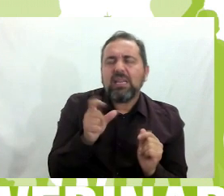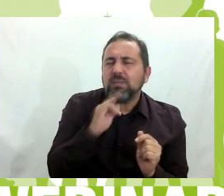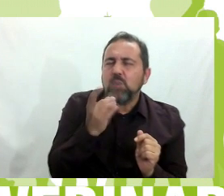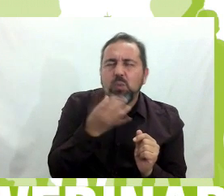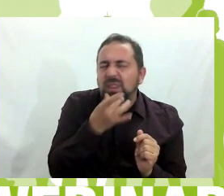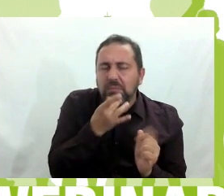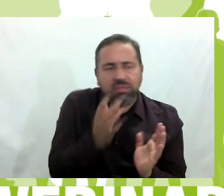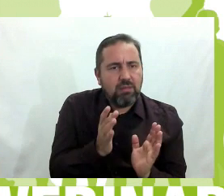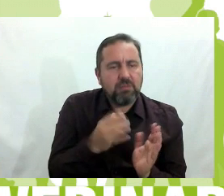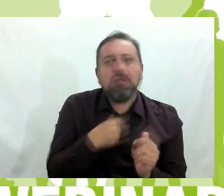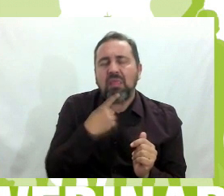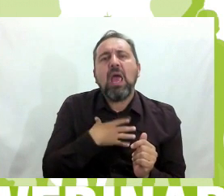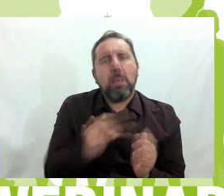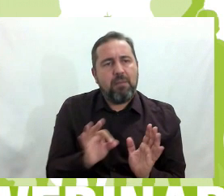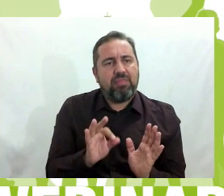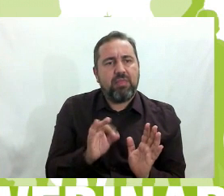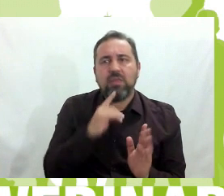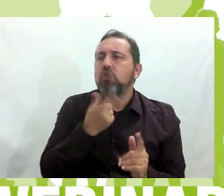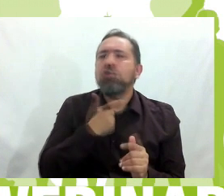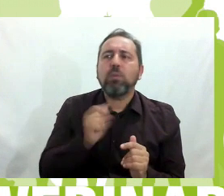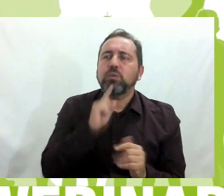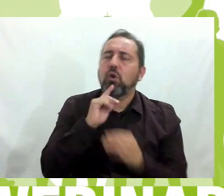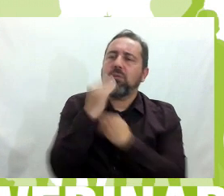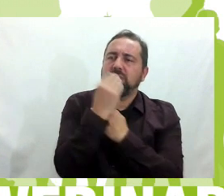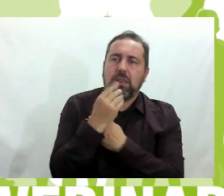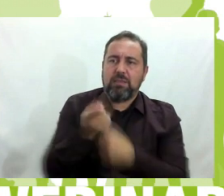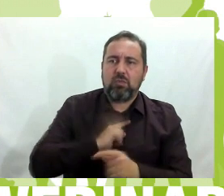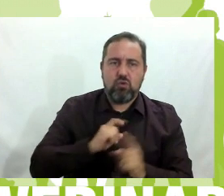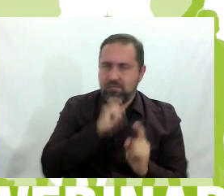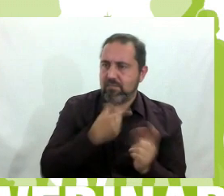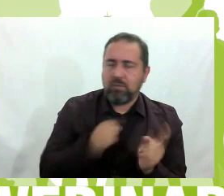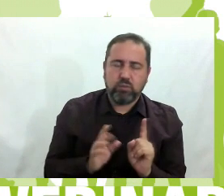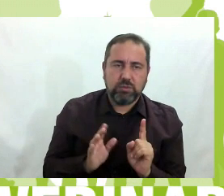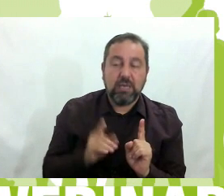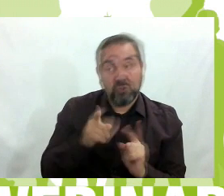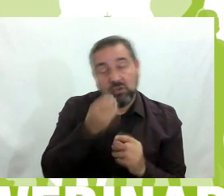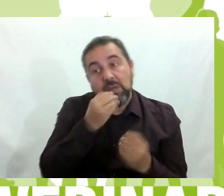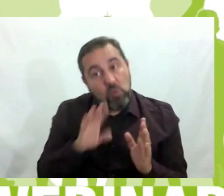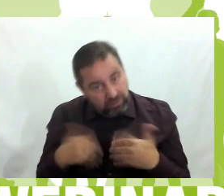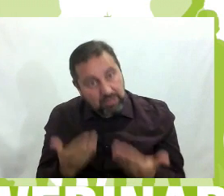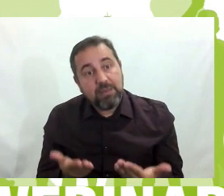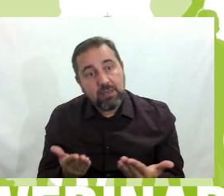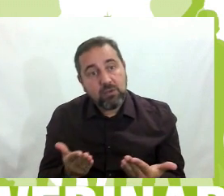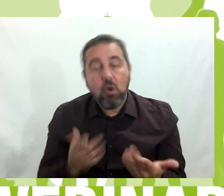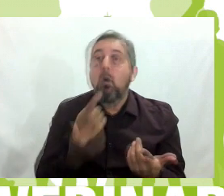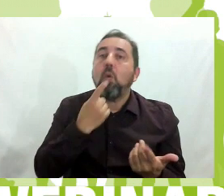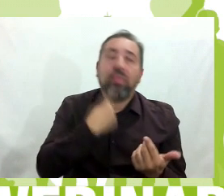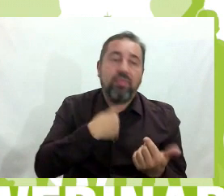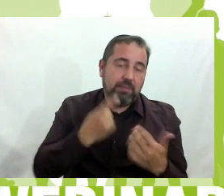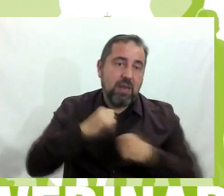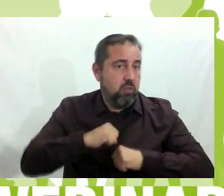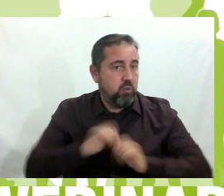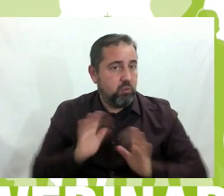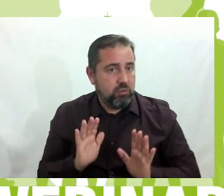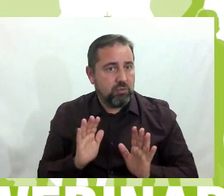visto a alguna alumna que es capaz de decir, oye, no me gusta cómo me tratas. Entonces esto también está muy bien. O si no, nos lo dicen a un adulto que también está bien,